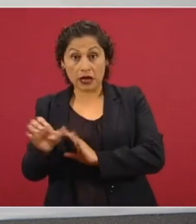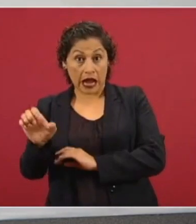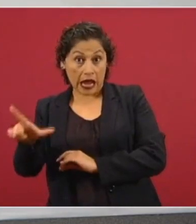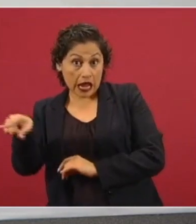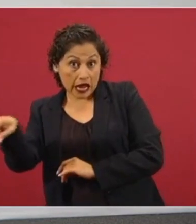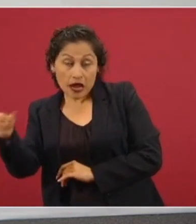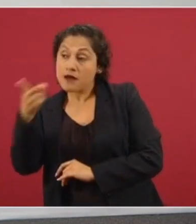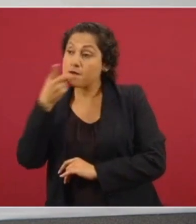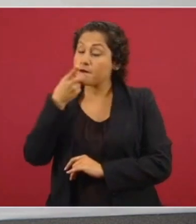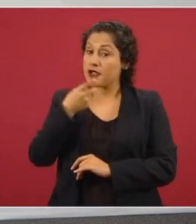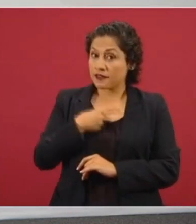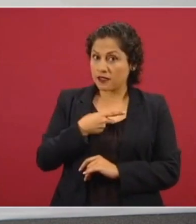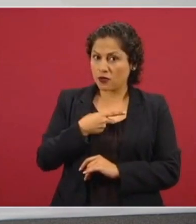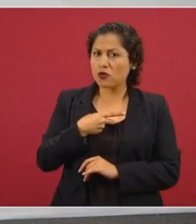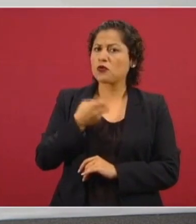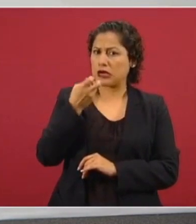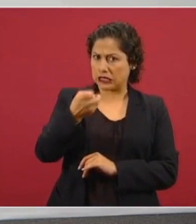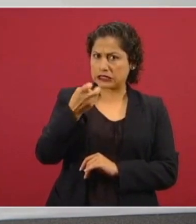me quería ayudar de esta forma